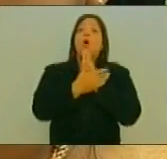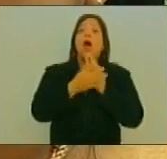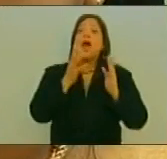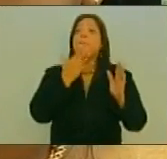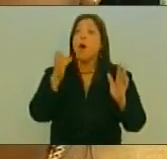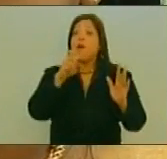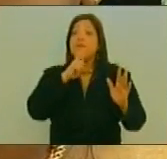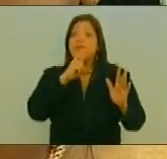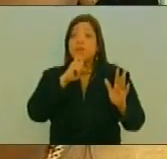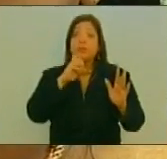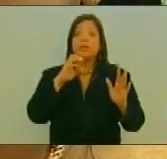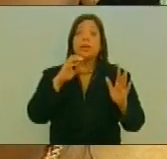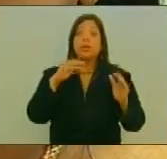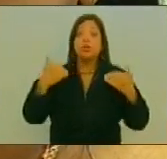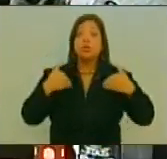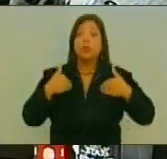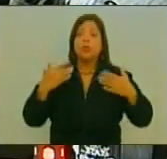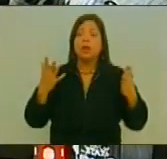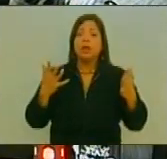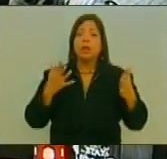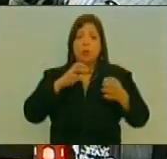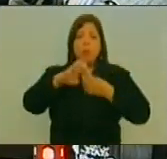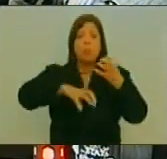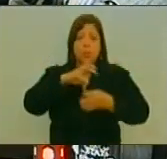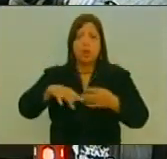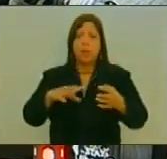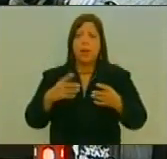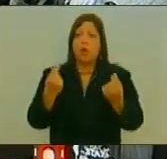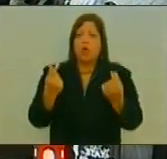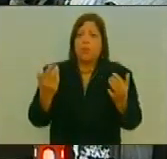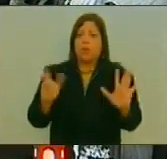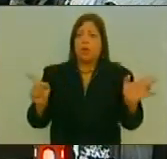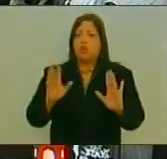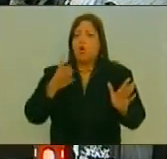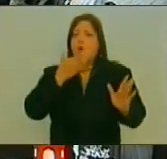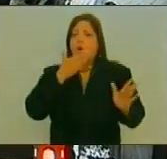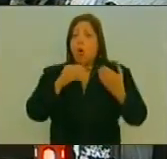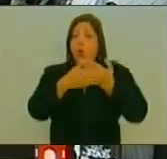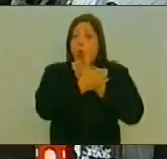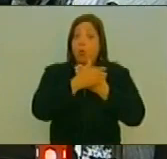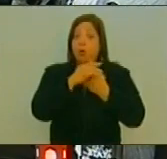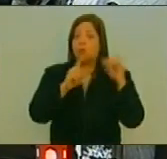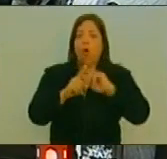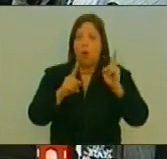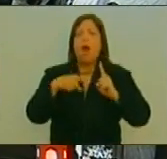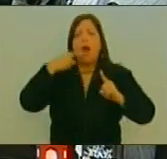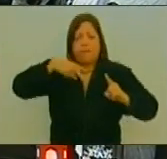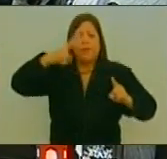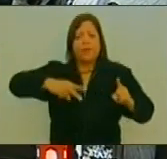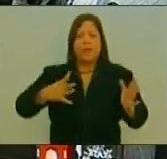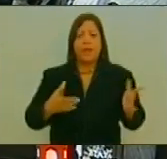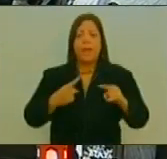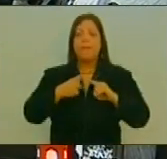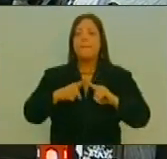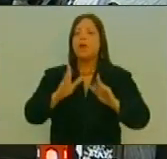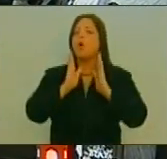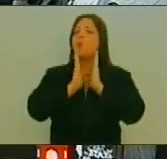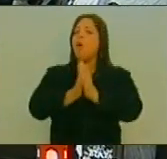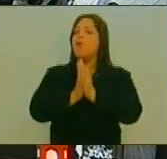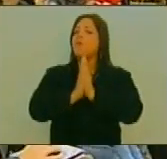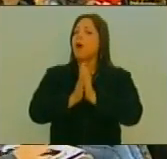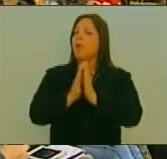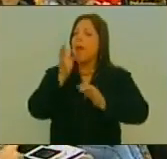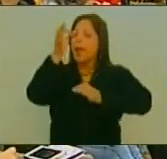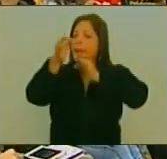dificultades De nuestro pueblo Por ejemplo Las dificultades Económicas Lo que si pedimos Y exigimos Es que esas dificultades